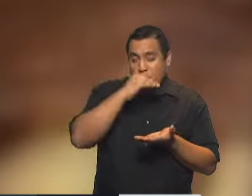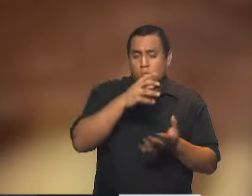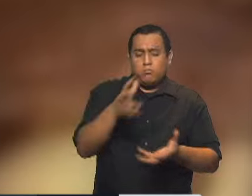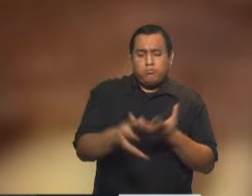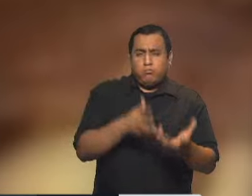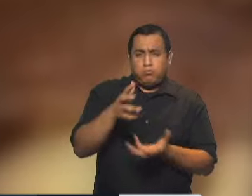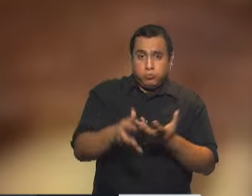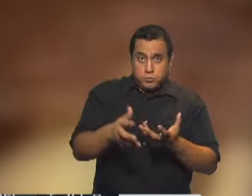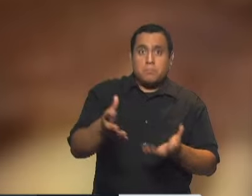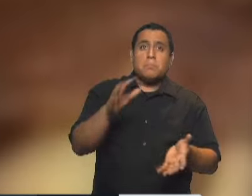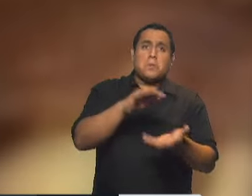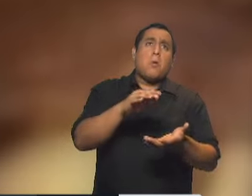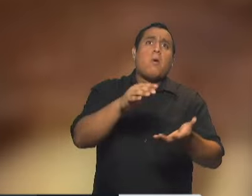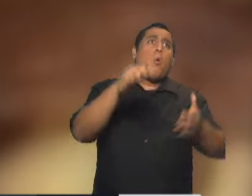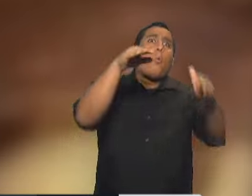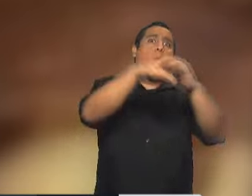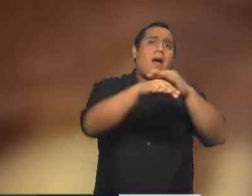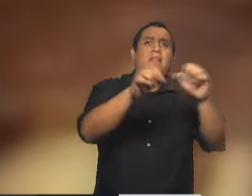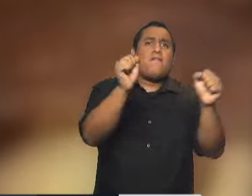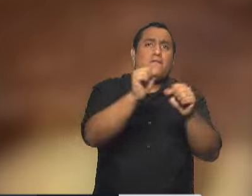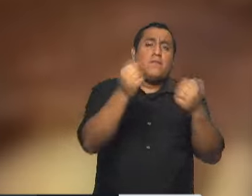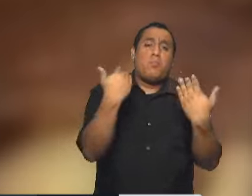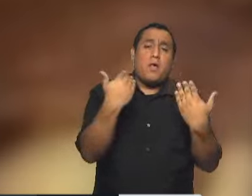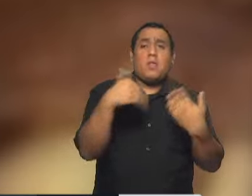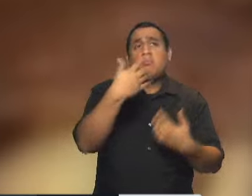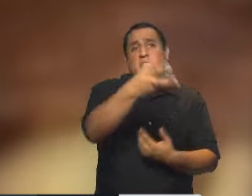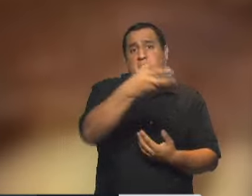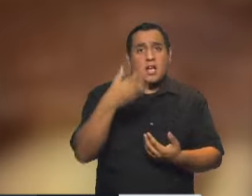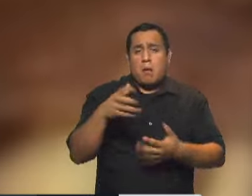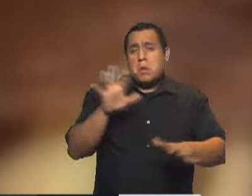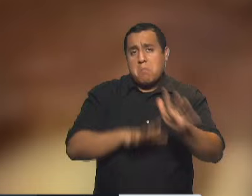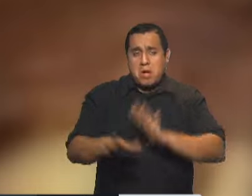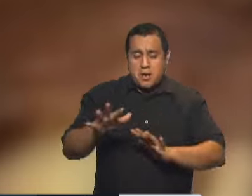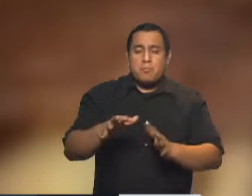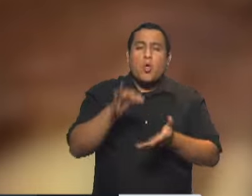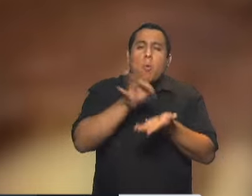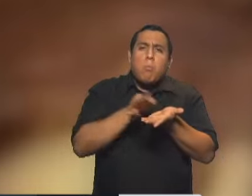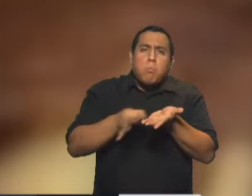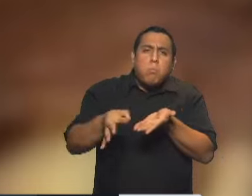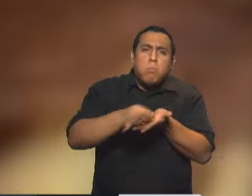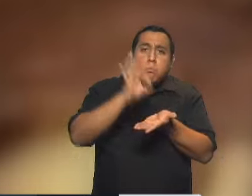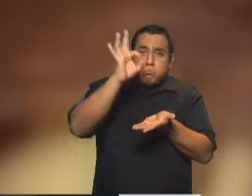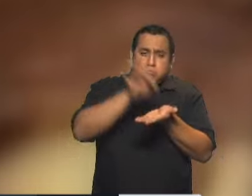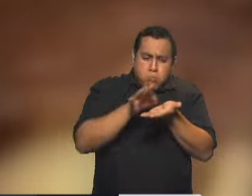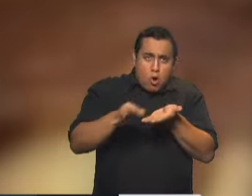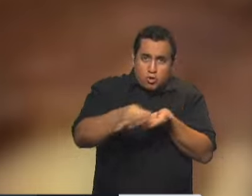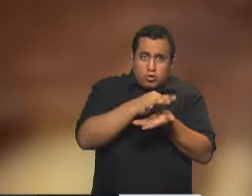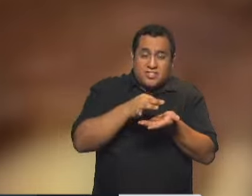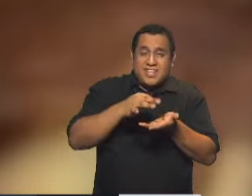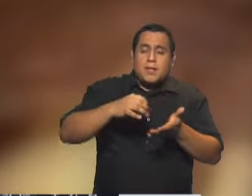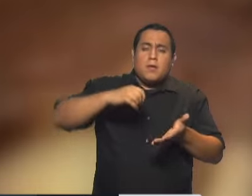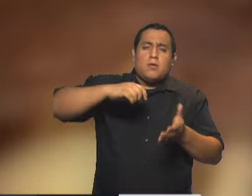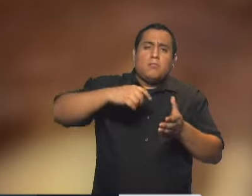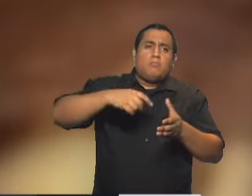entonces esto lo podemos hacer en cualquier momento y lo que vamos a hacer con esos porotos que tenemos frizados los procesamos,